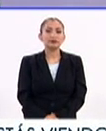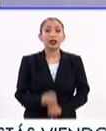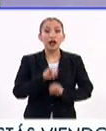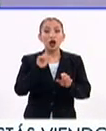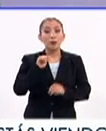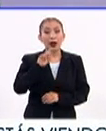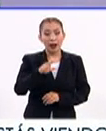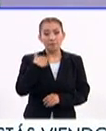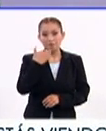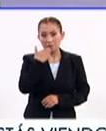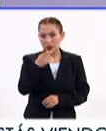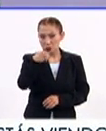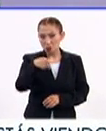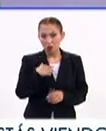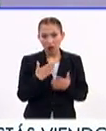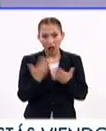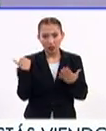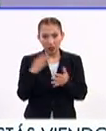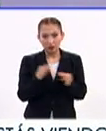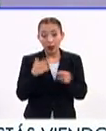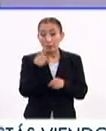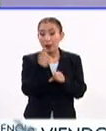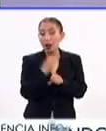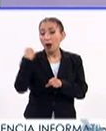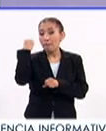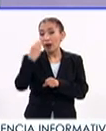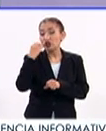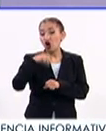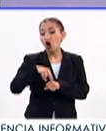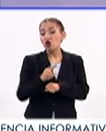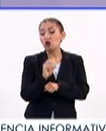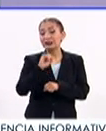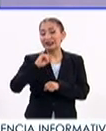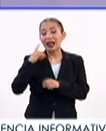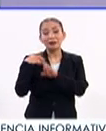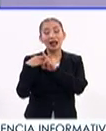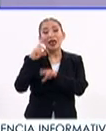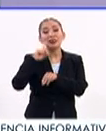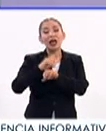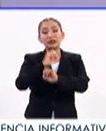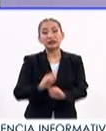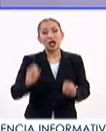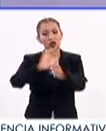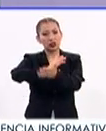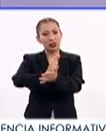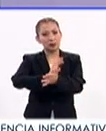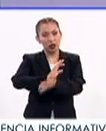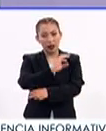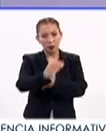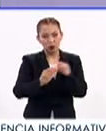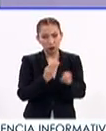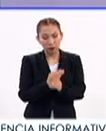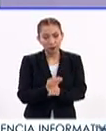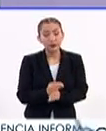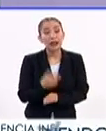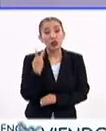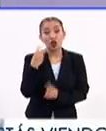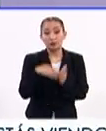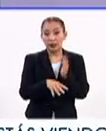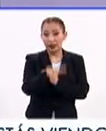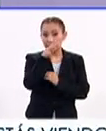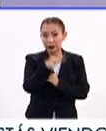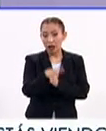Así es, Omar, y como muy bien ya lo explicaste, cada primero de marzo, ONU-SIDA conmemora el Día de la Cero Discriminación en todo el mundo. Este